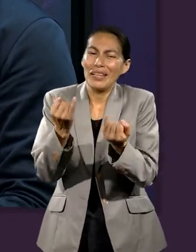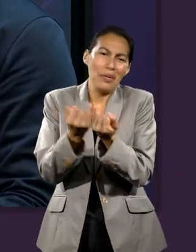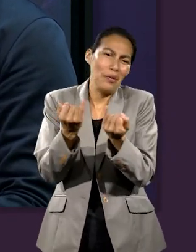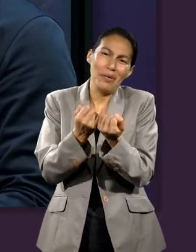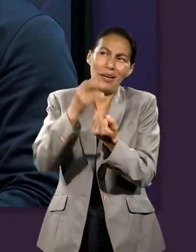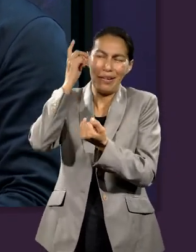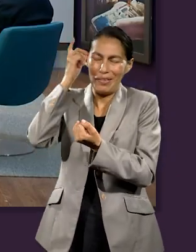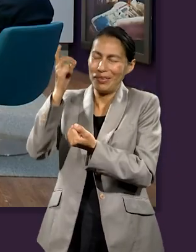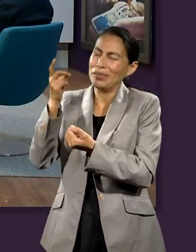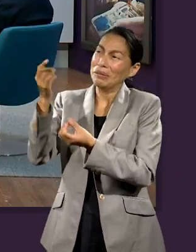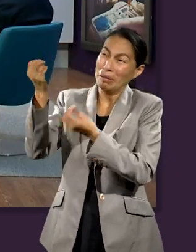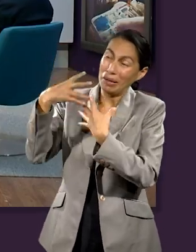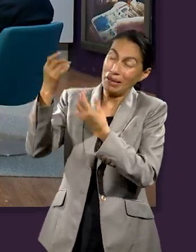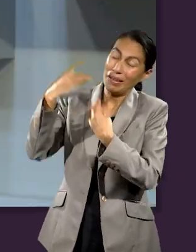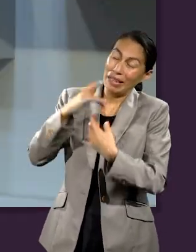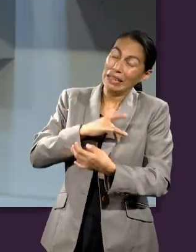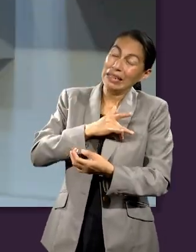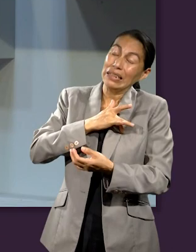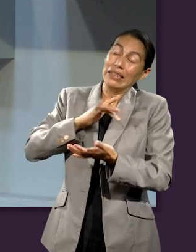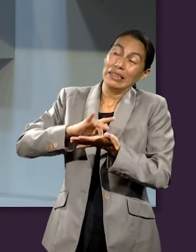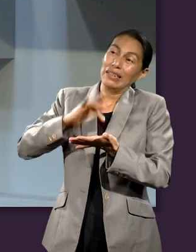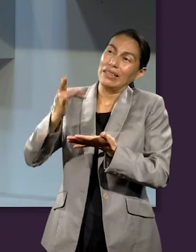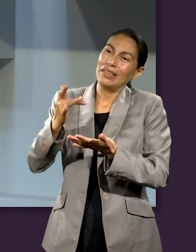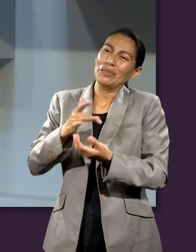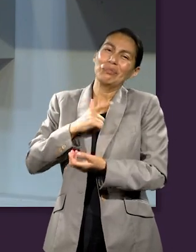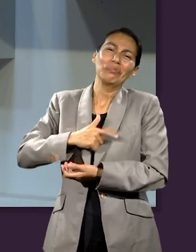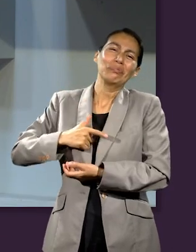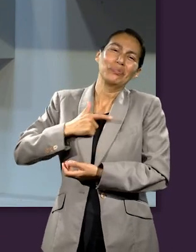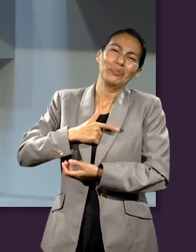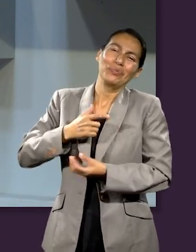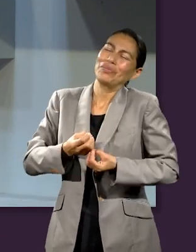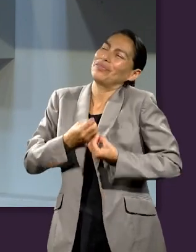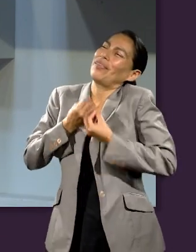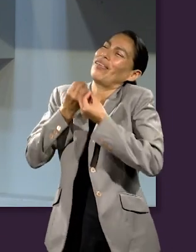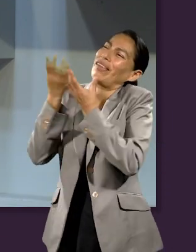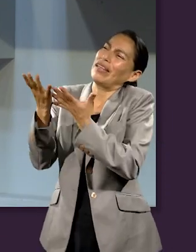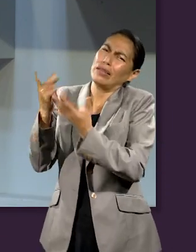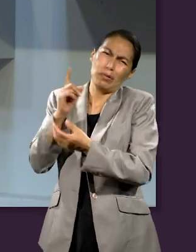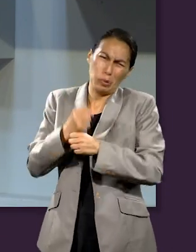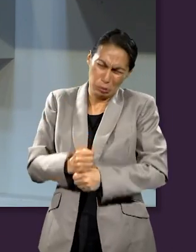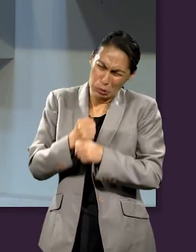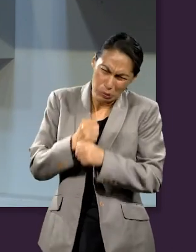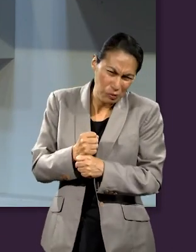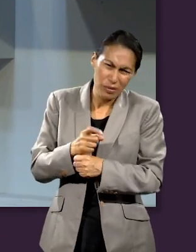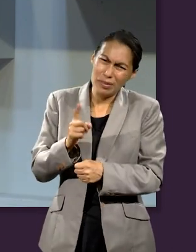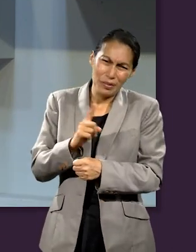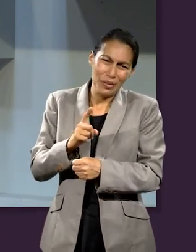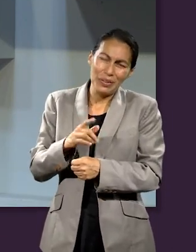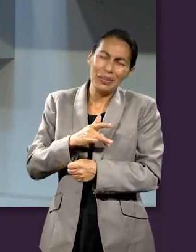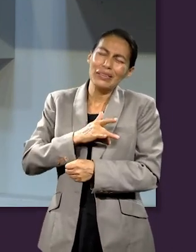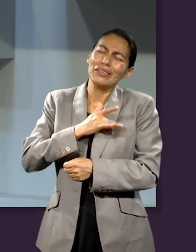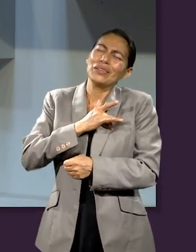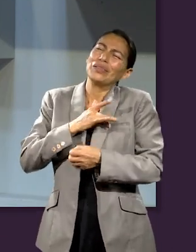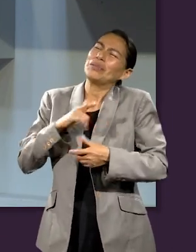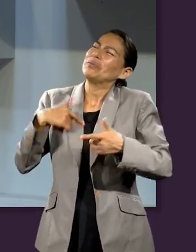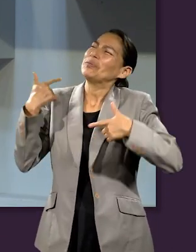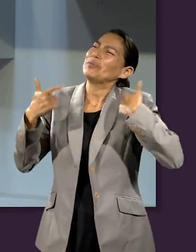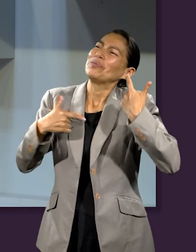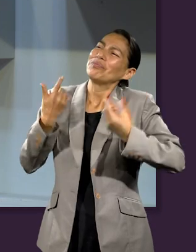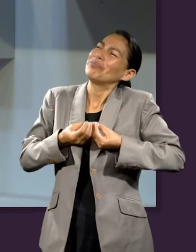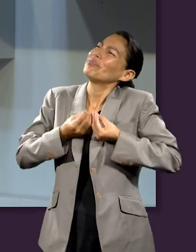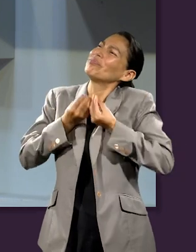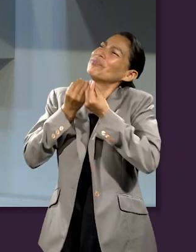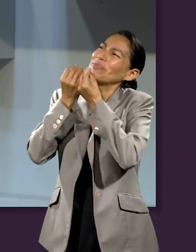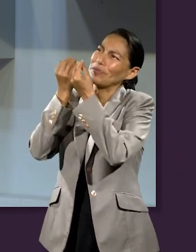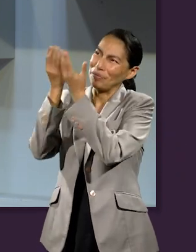desprendernos de eso. Ok. Muchas gracias. Voy a pedirles que vayan preparando una frase muy concreta de salida. ¿Cómo aplicarían la lección